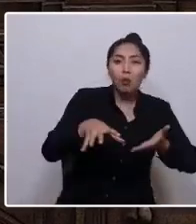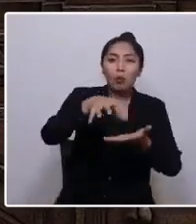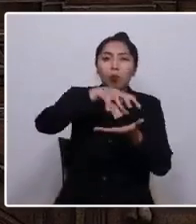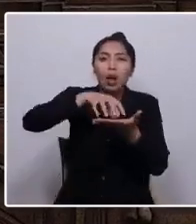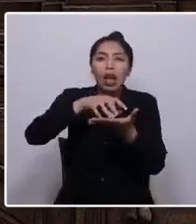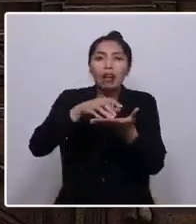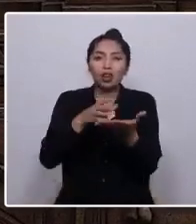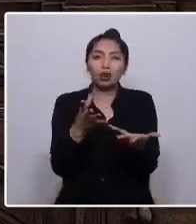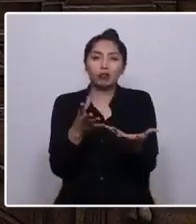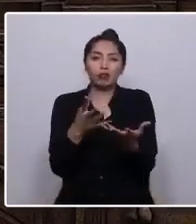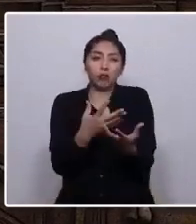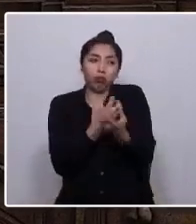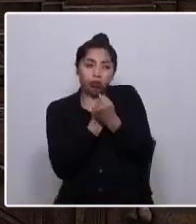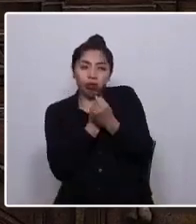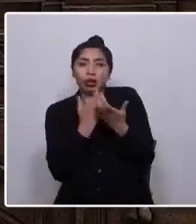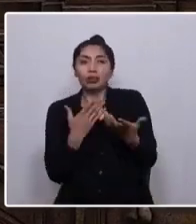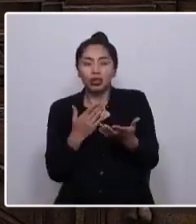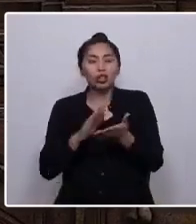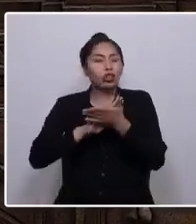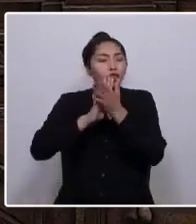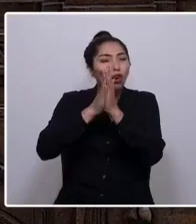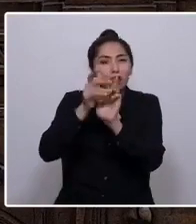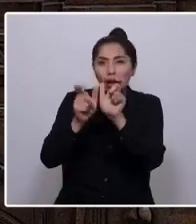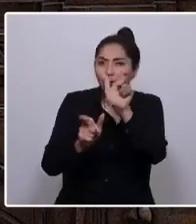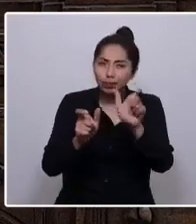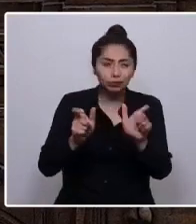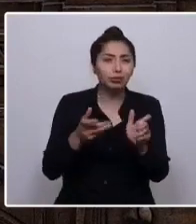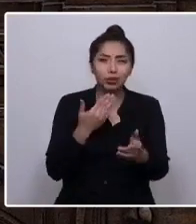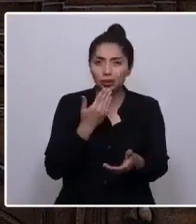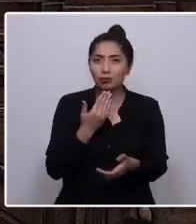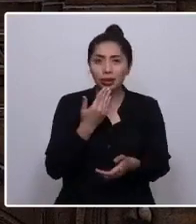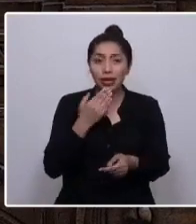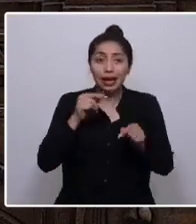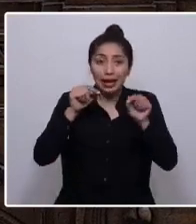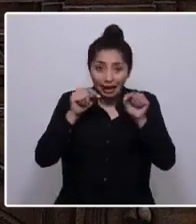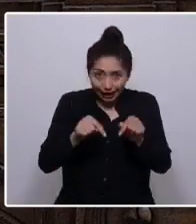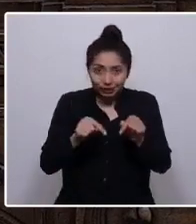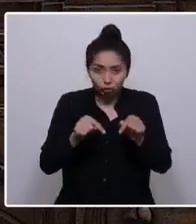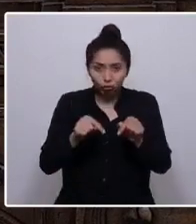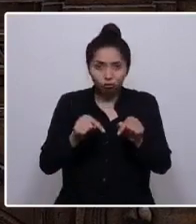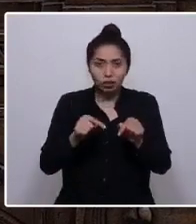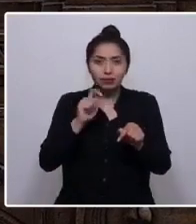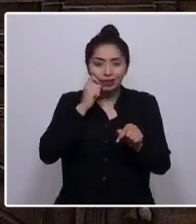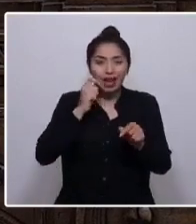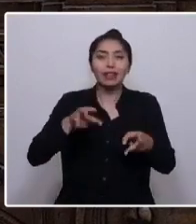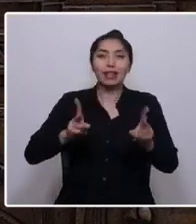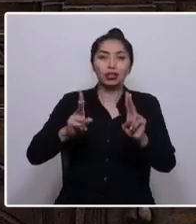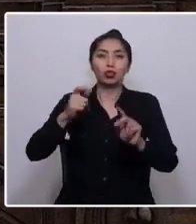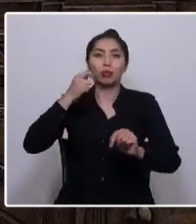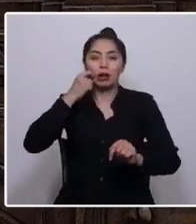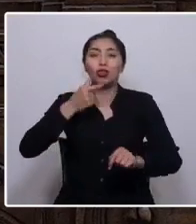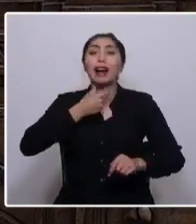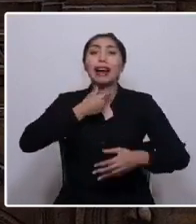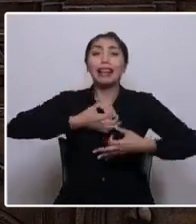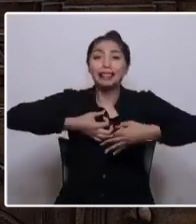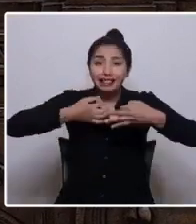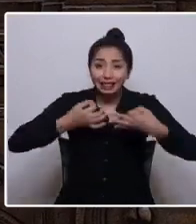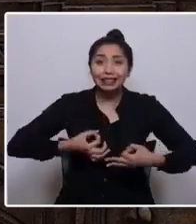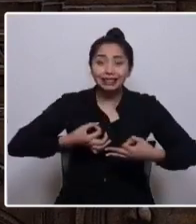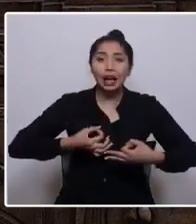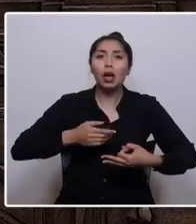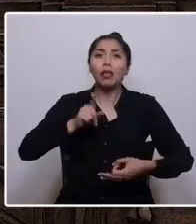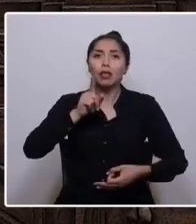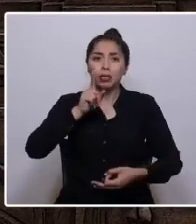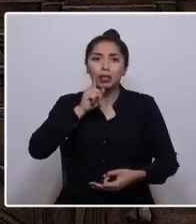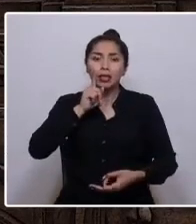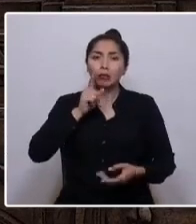las personas. Este horizonte son los derechos humanos. Garantizarlos y establecer sus mecanismos deberá ser el verbo rector